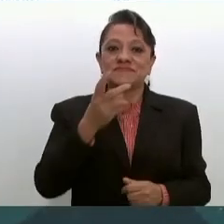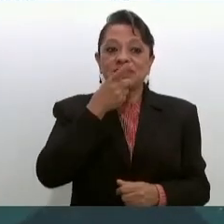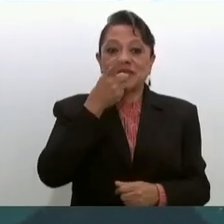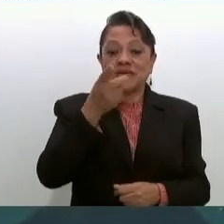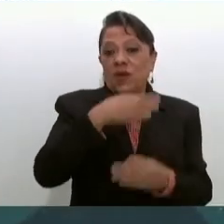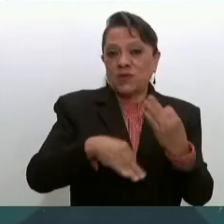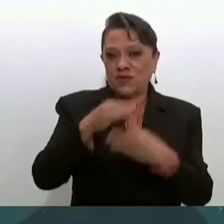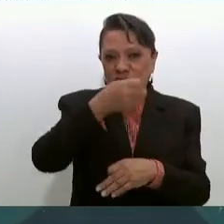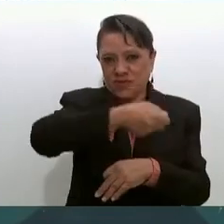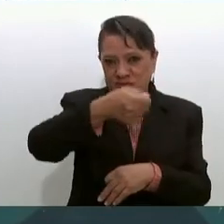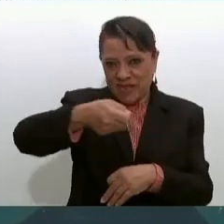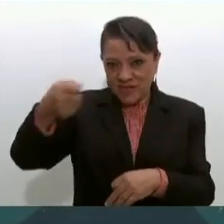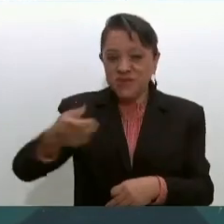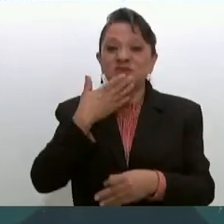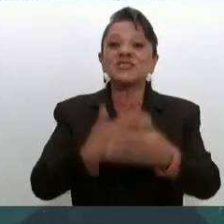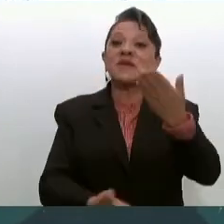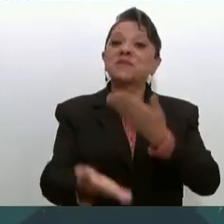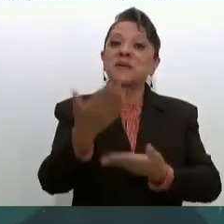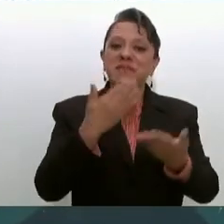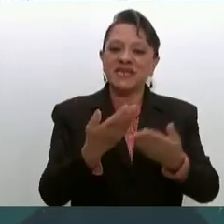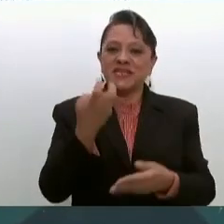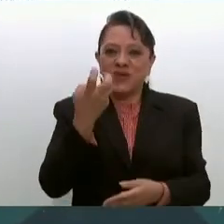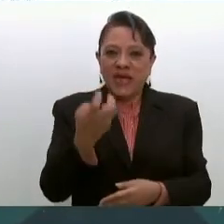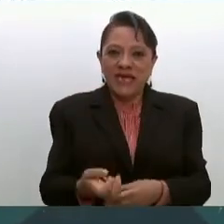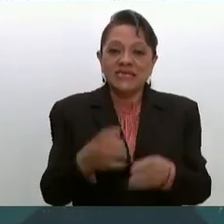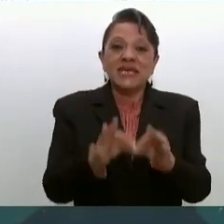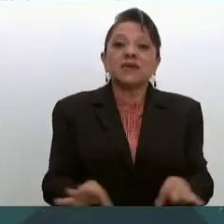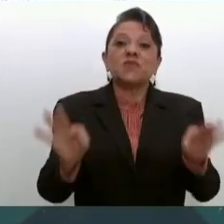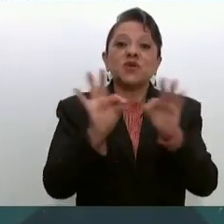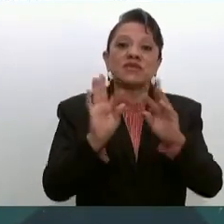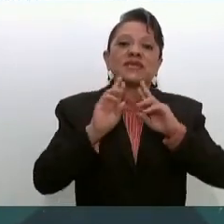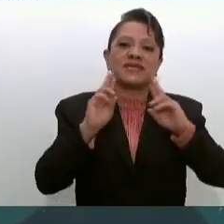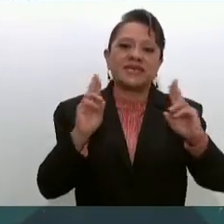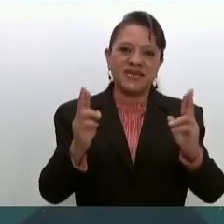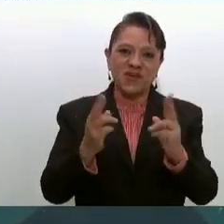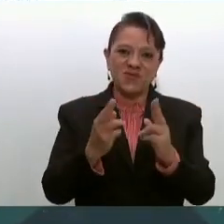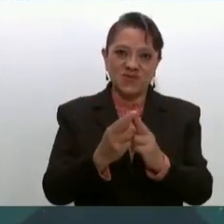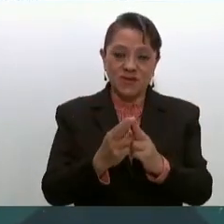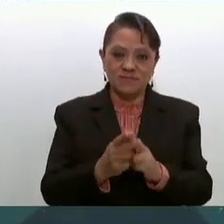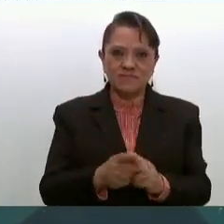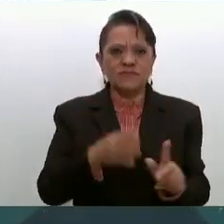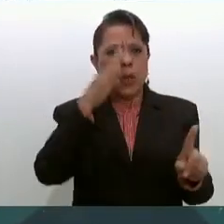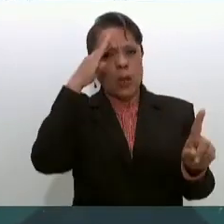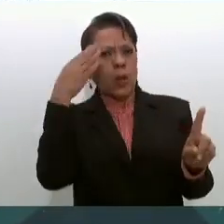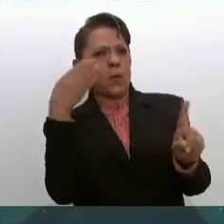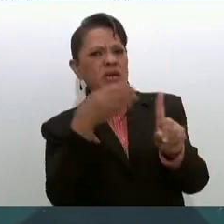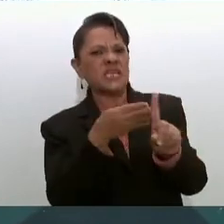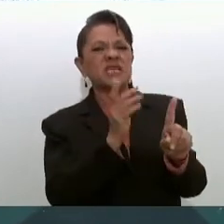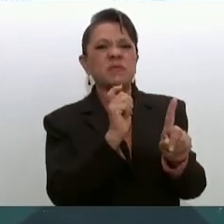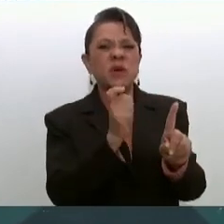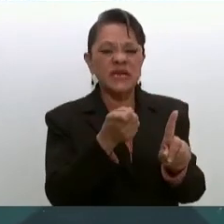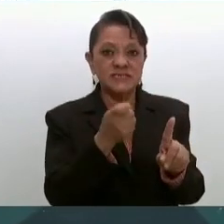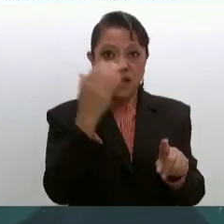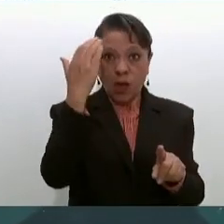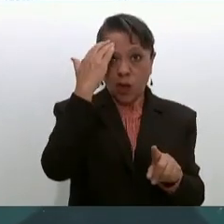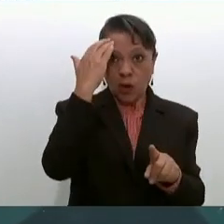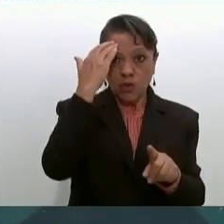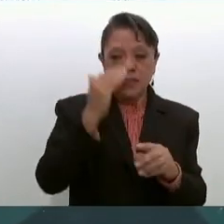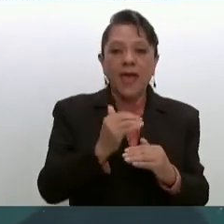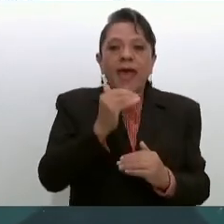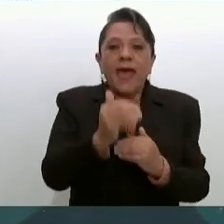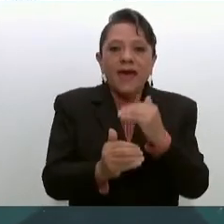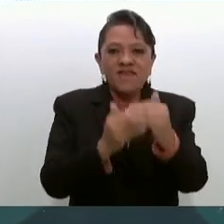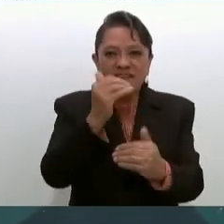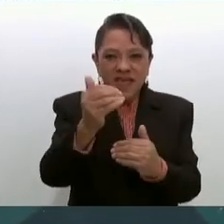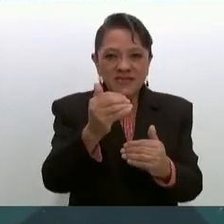-Bienvenidos a todos a esta importante reunión. El objetivo es conocer avances del Plan de